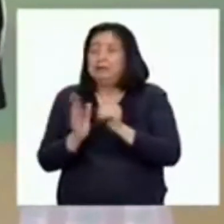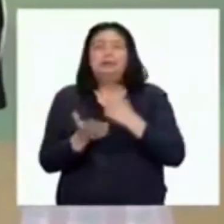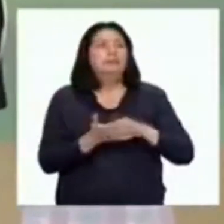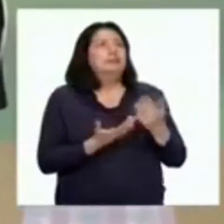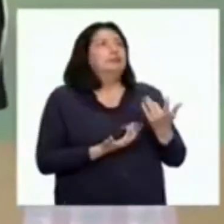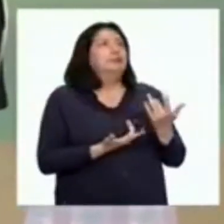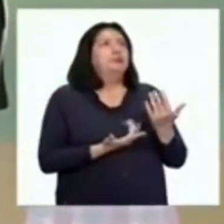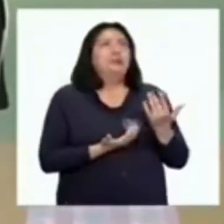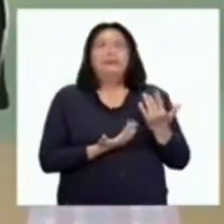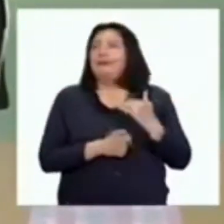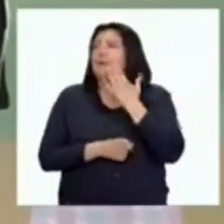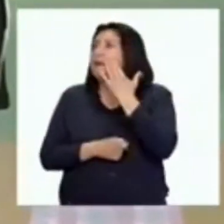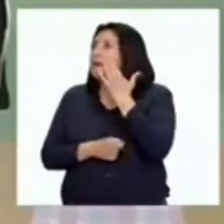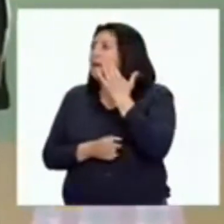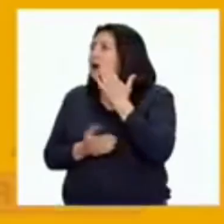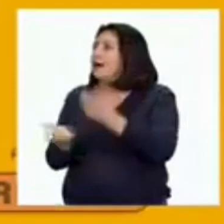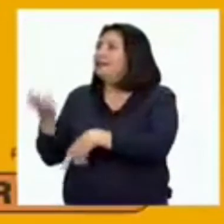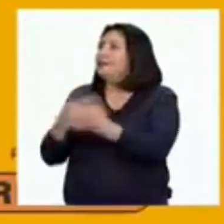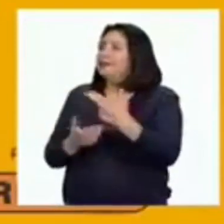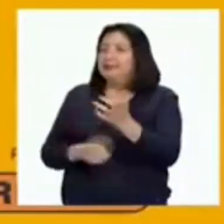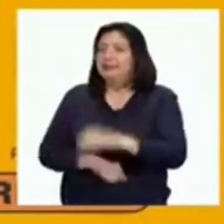a que mamá Moraiba vuelva.